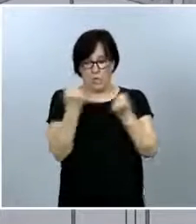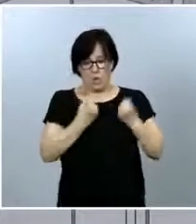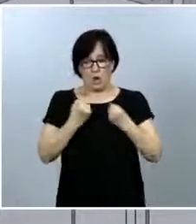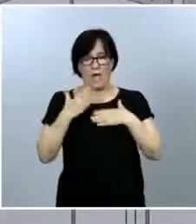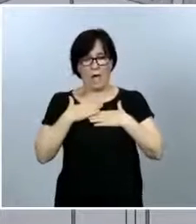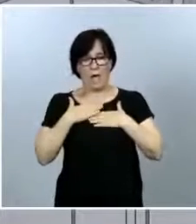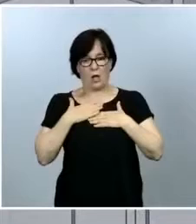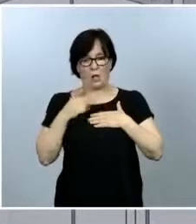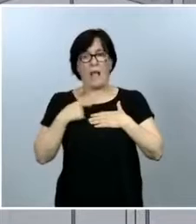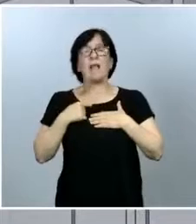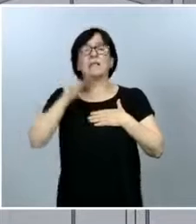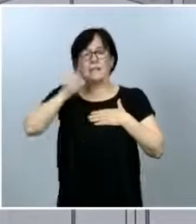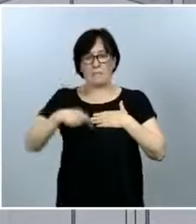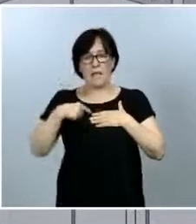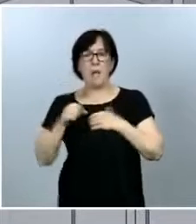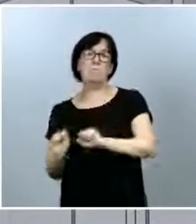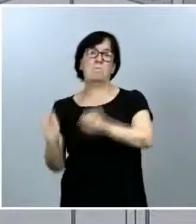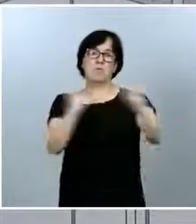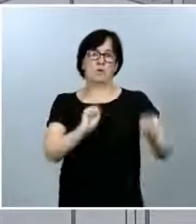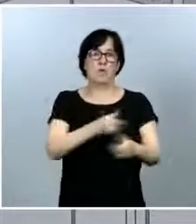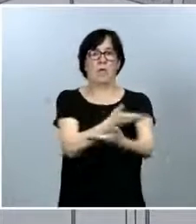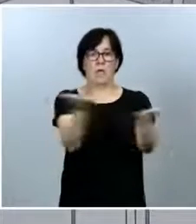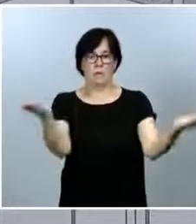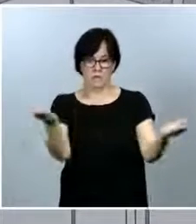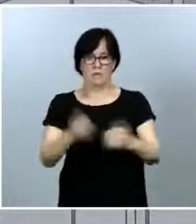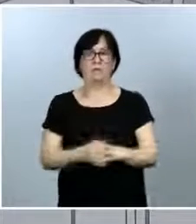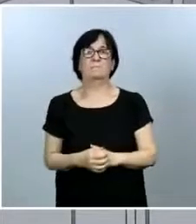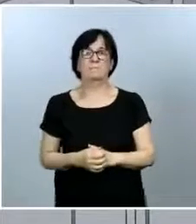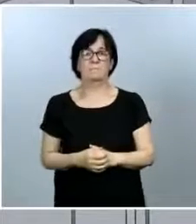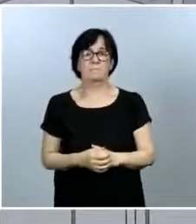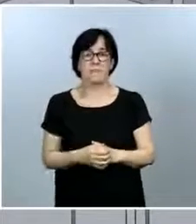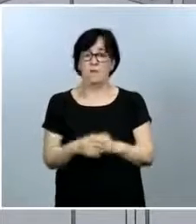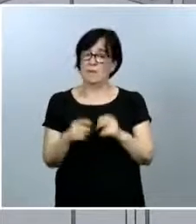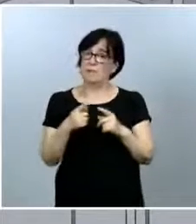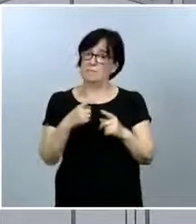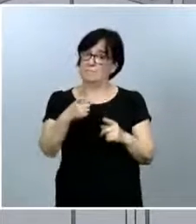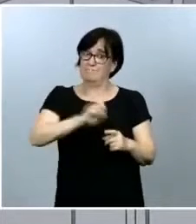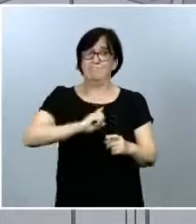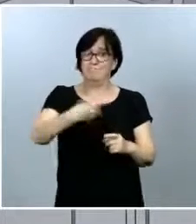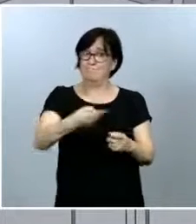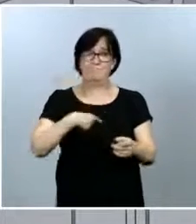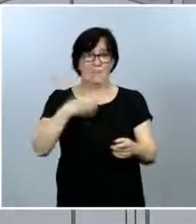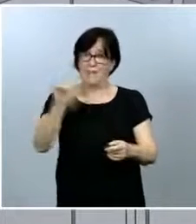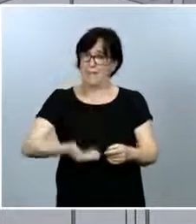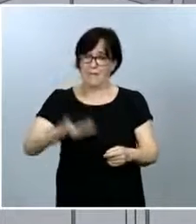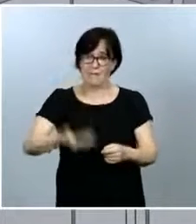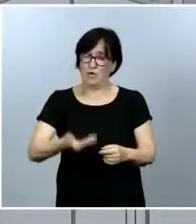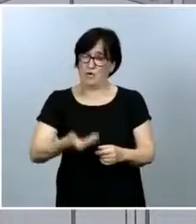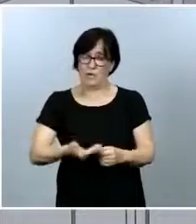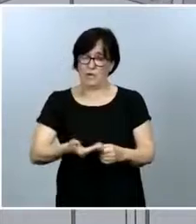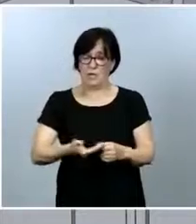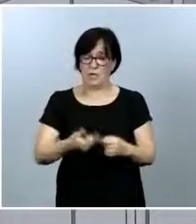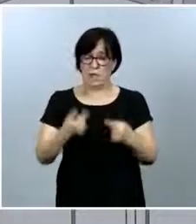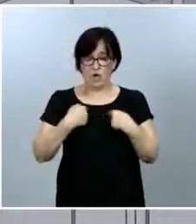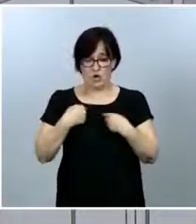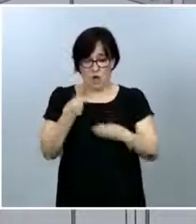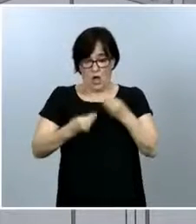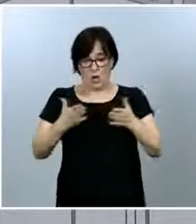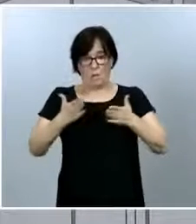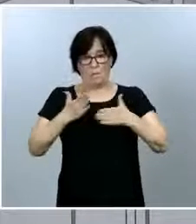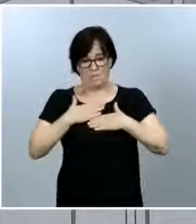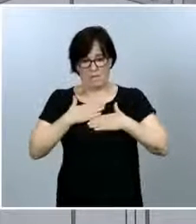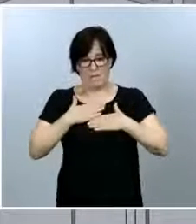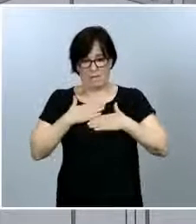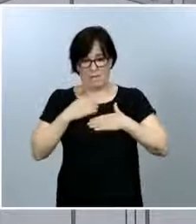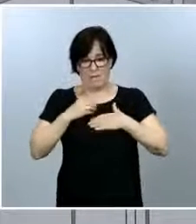proteger a los demás. Y ambas direcciones son importantes, tanto lo que yo haga para evitar que los demás se